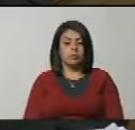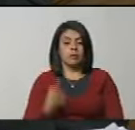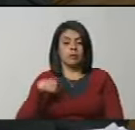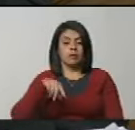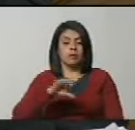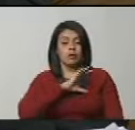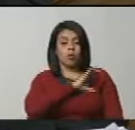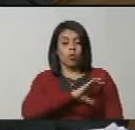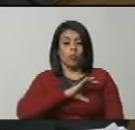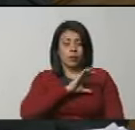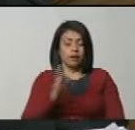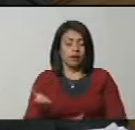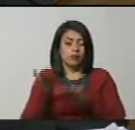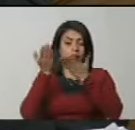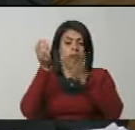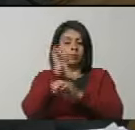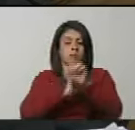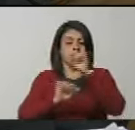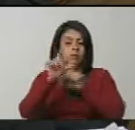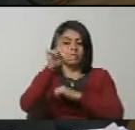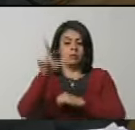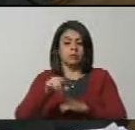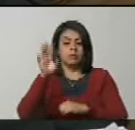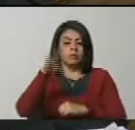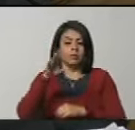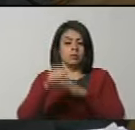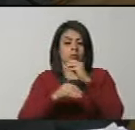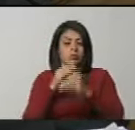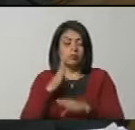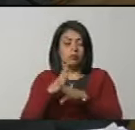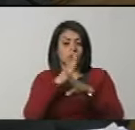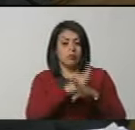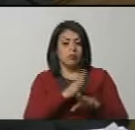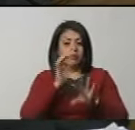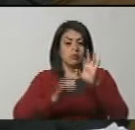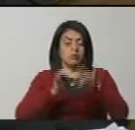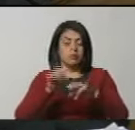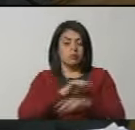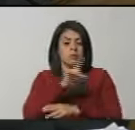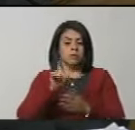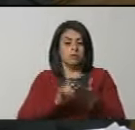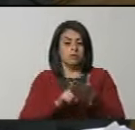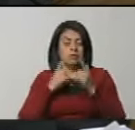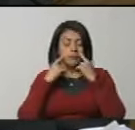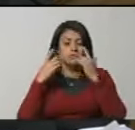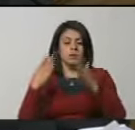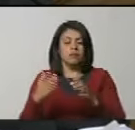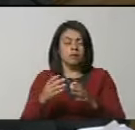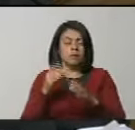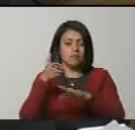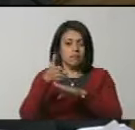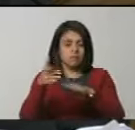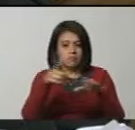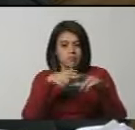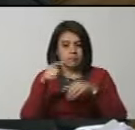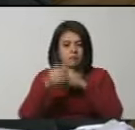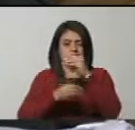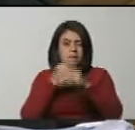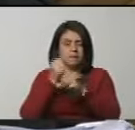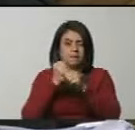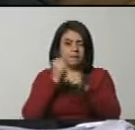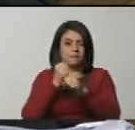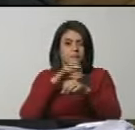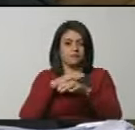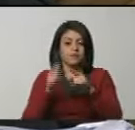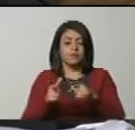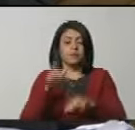La alta comisión para la defensa de la Guayana Esequiba contará con una secretaría ejecutiva que será la instancia operativa y estará a